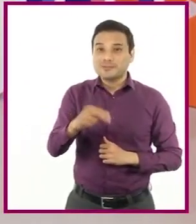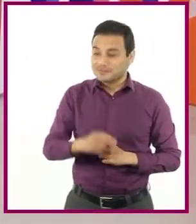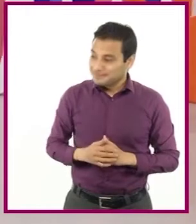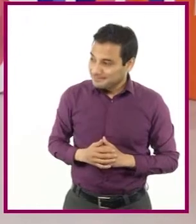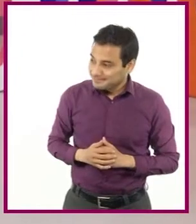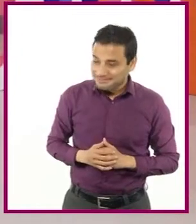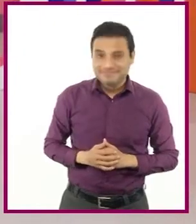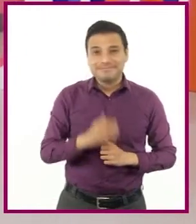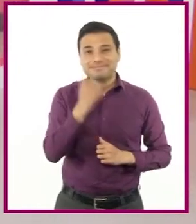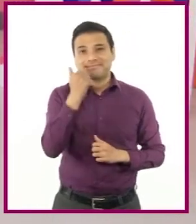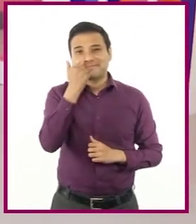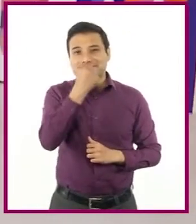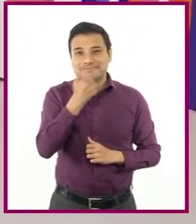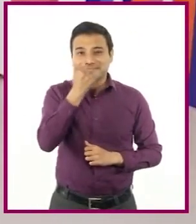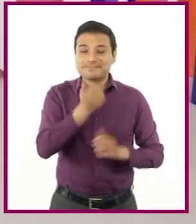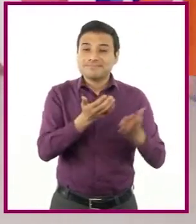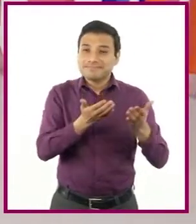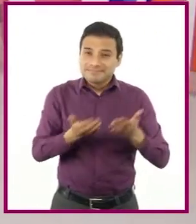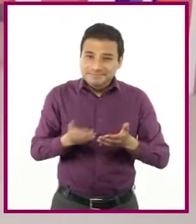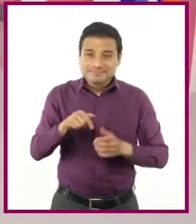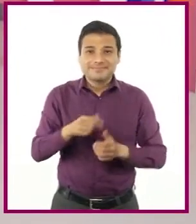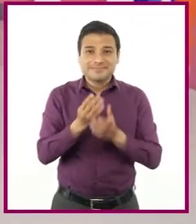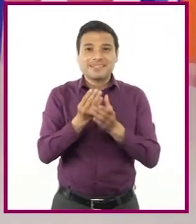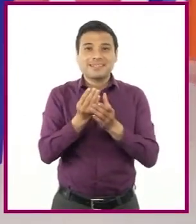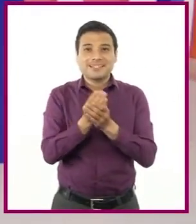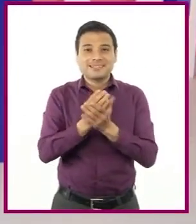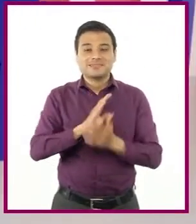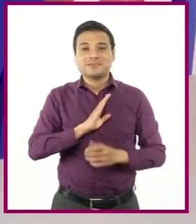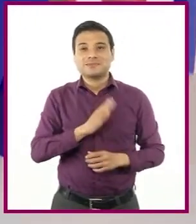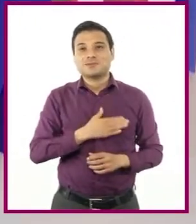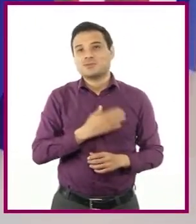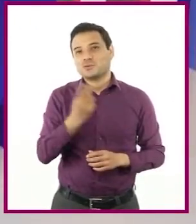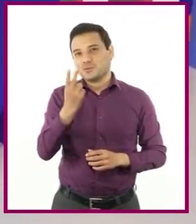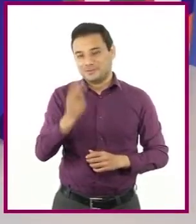canal!